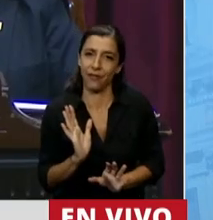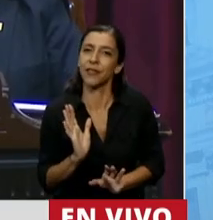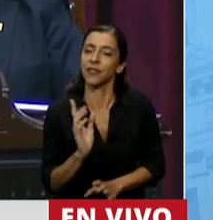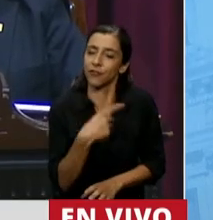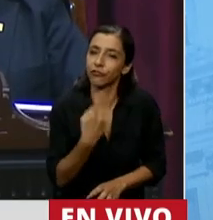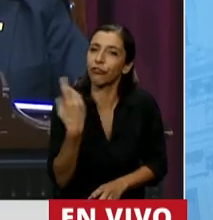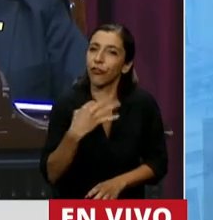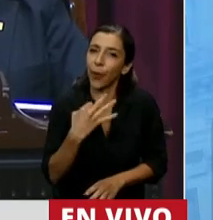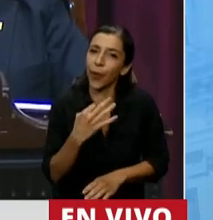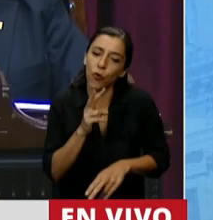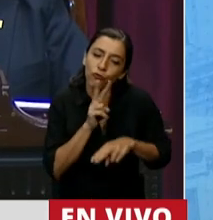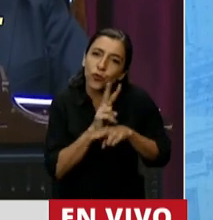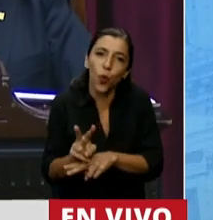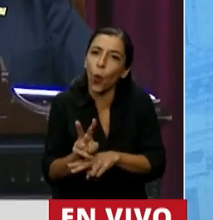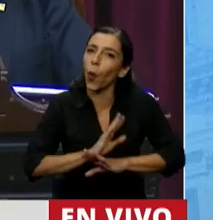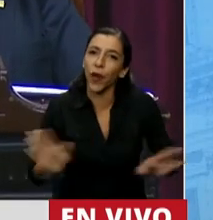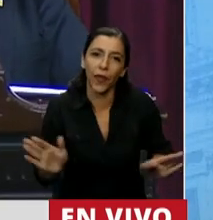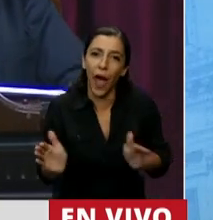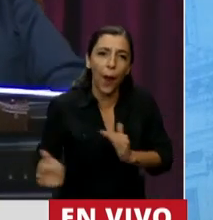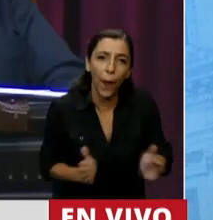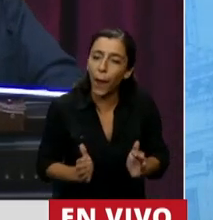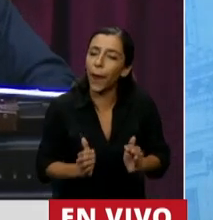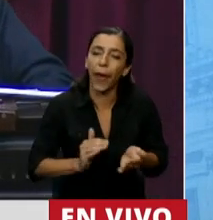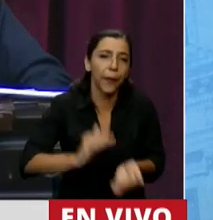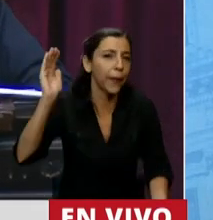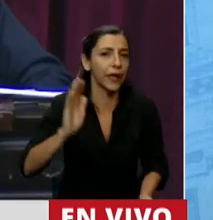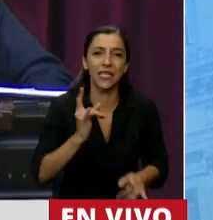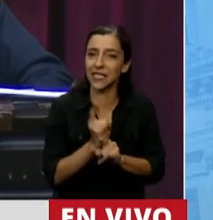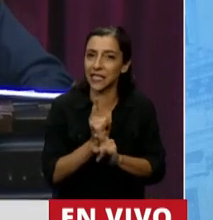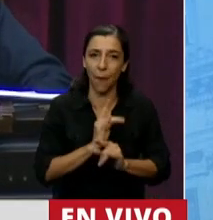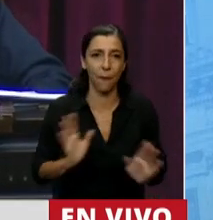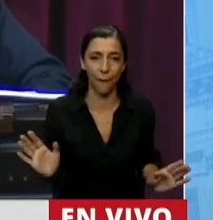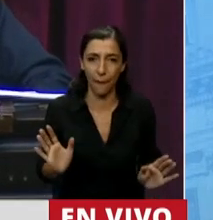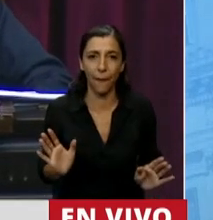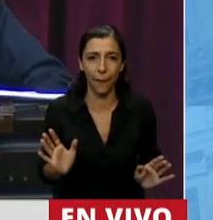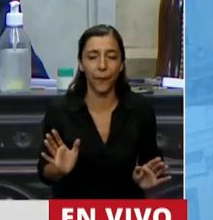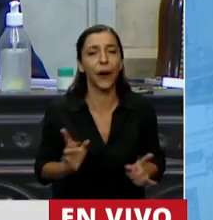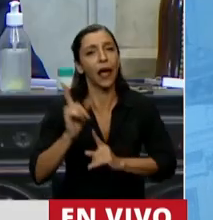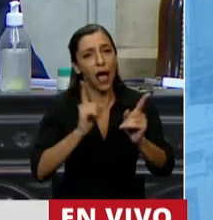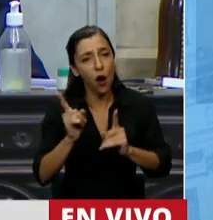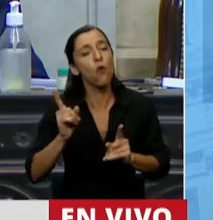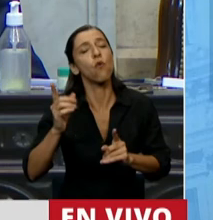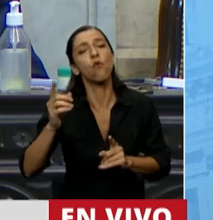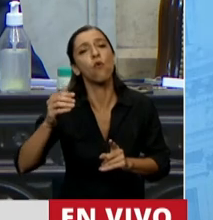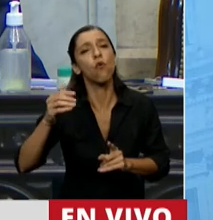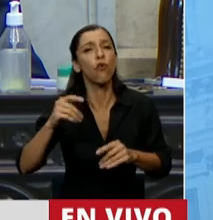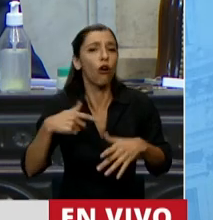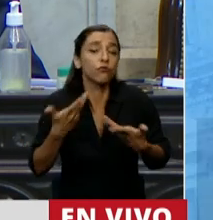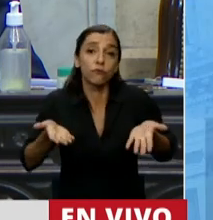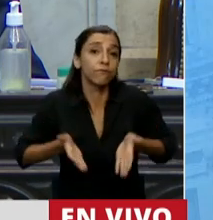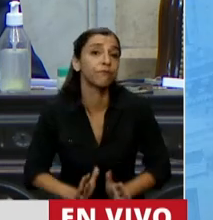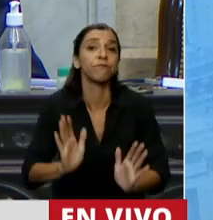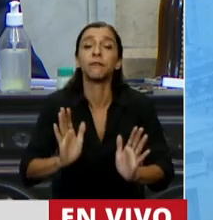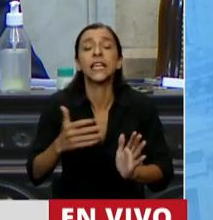los niños sin distensiones de condiciones ni naturaleza. Aún aquellos que vinieron a este mundo en las